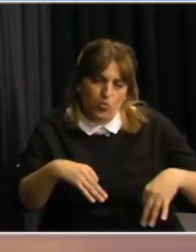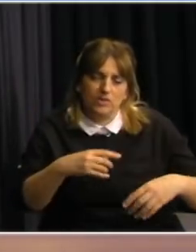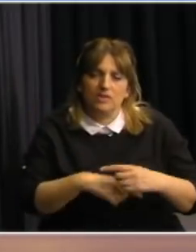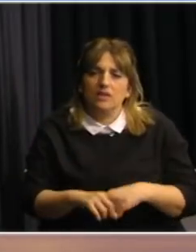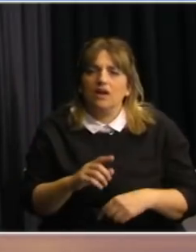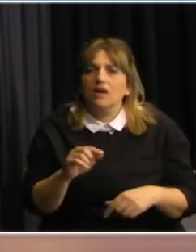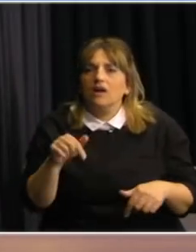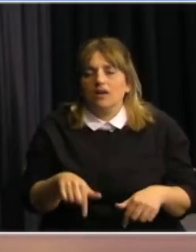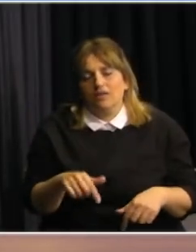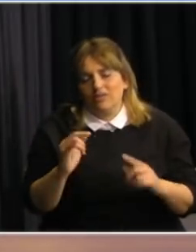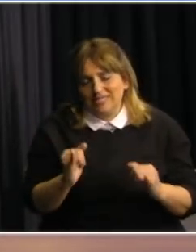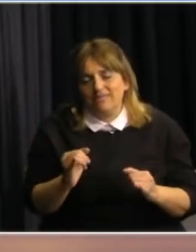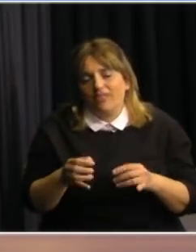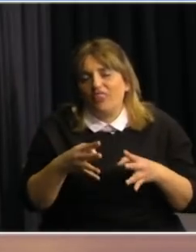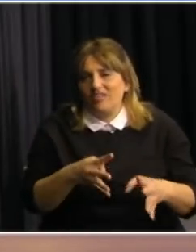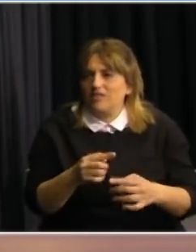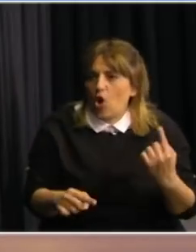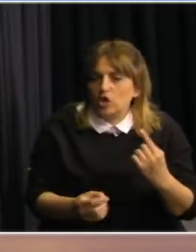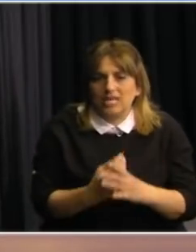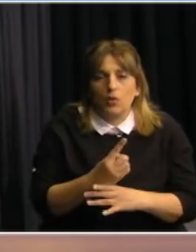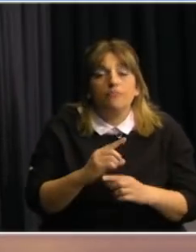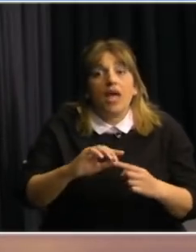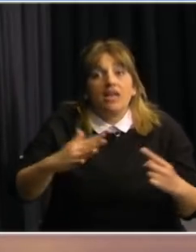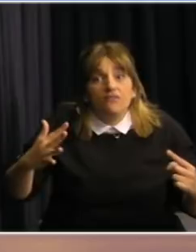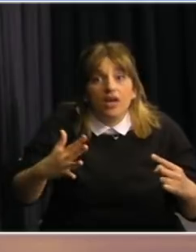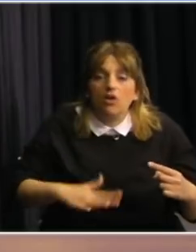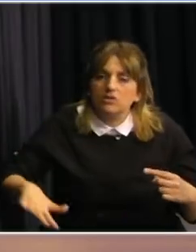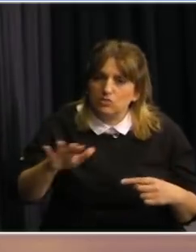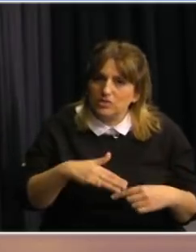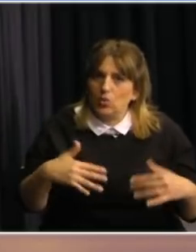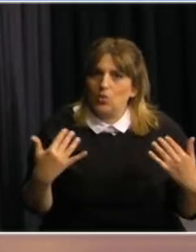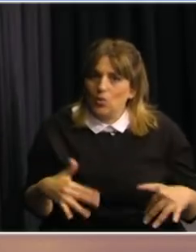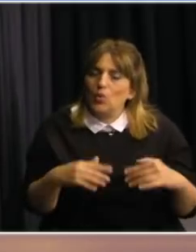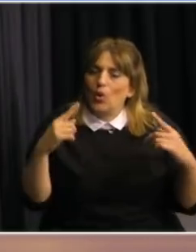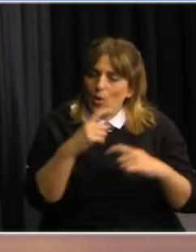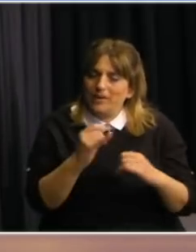esto nos impone nuevos desafíos cada momento el invierno sin duda que era una situación muy desafiante